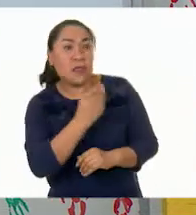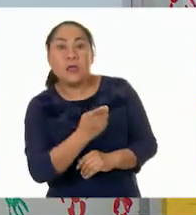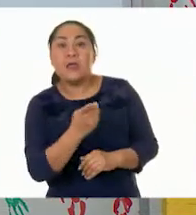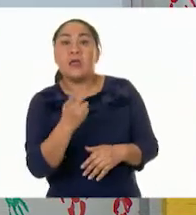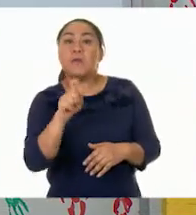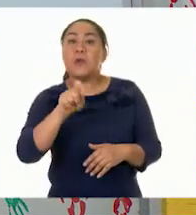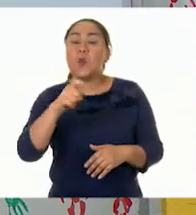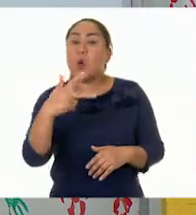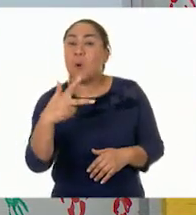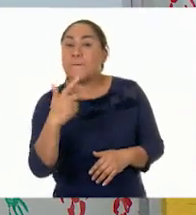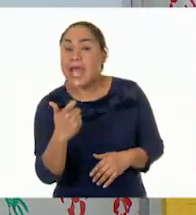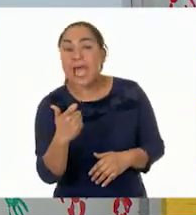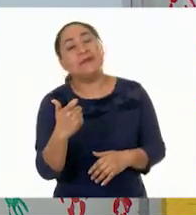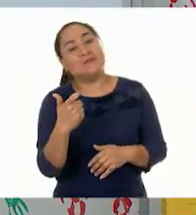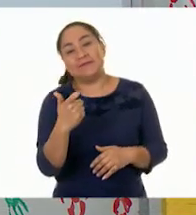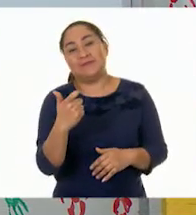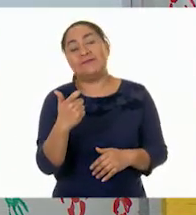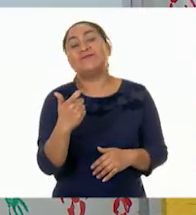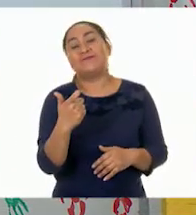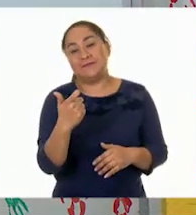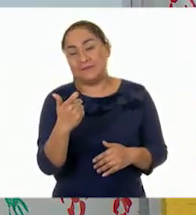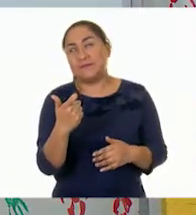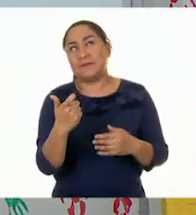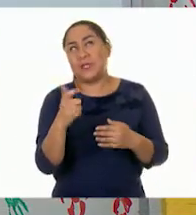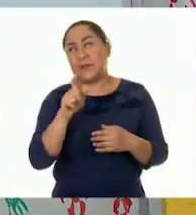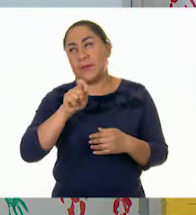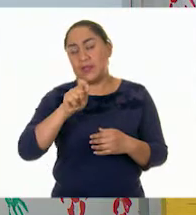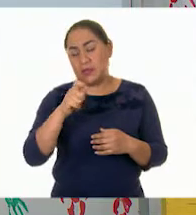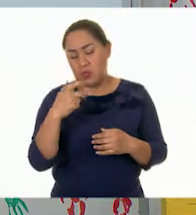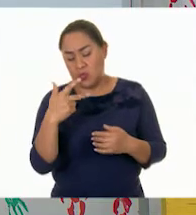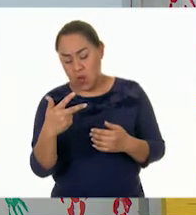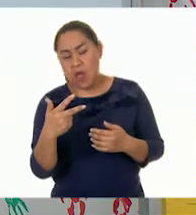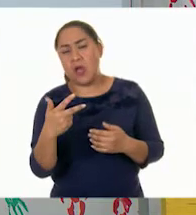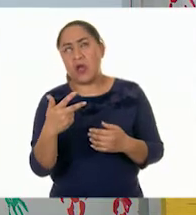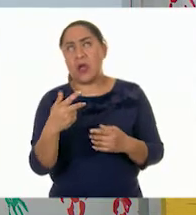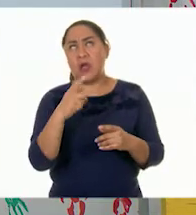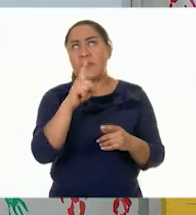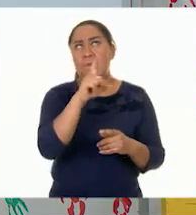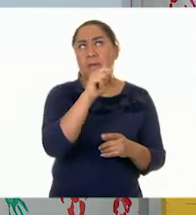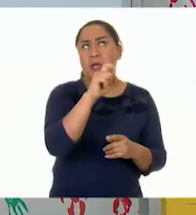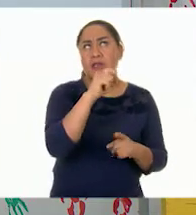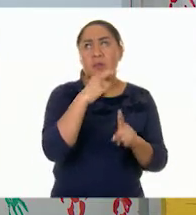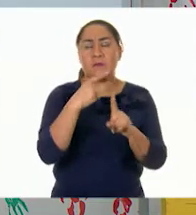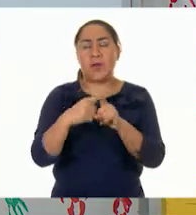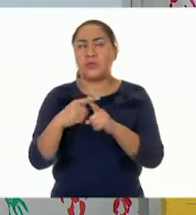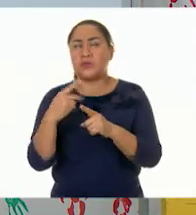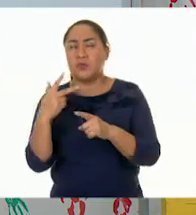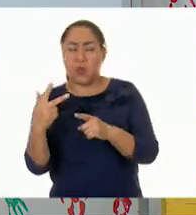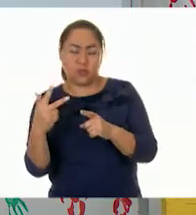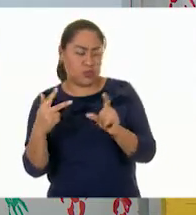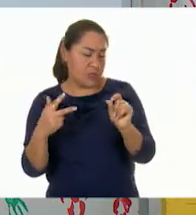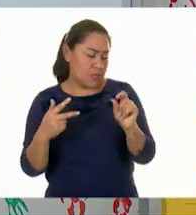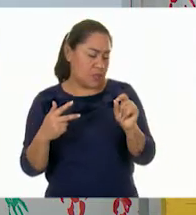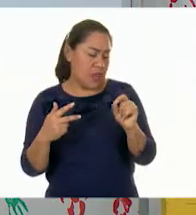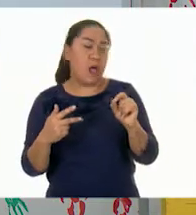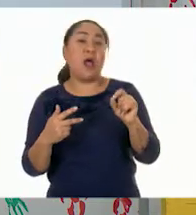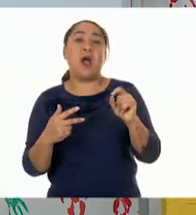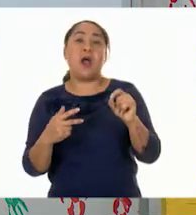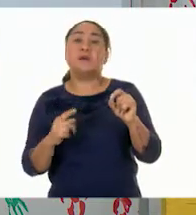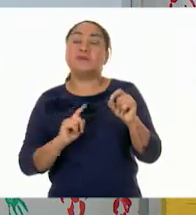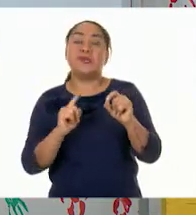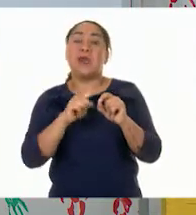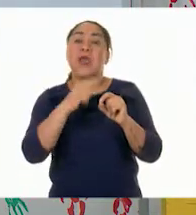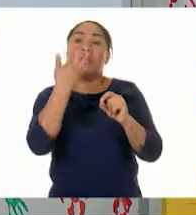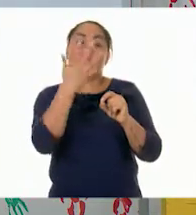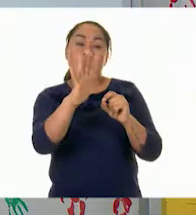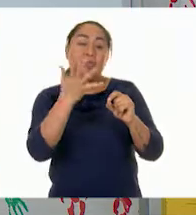pesos. Quiere decir que veintiocho, veinte más ocho. Exacto. son, muy bien, dos